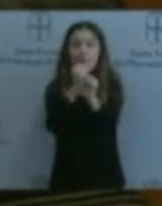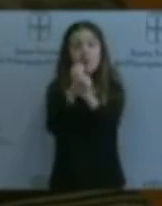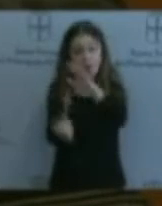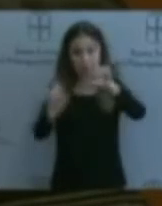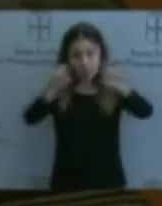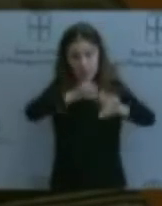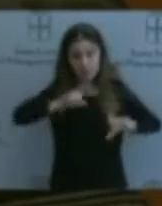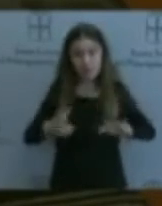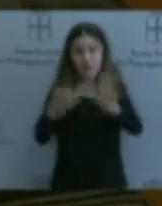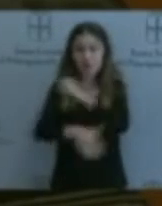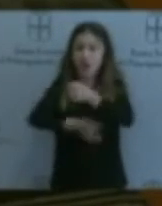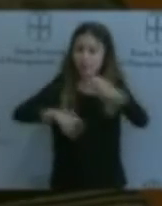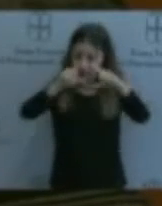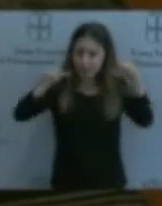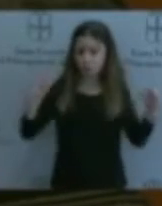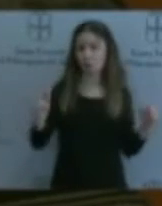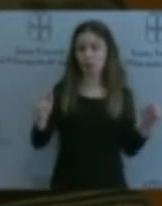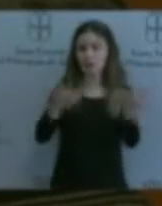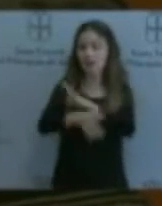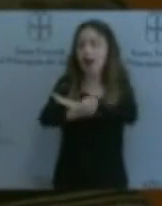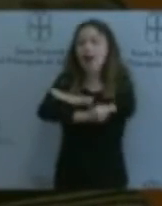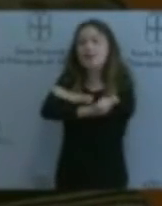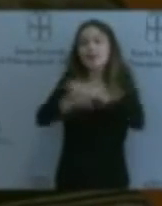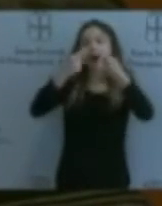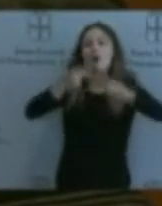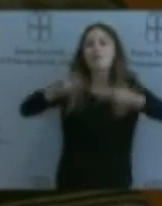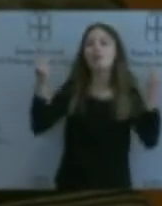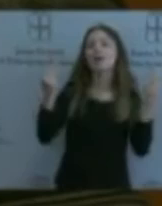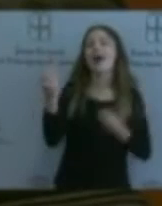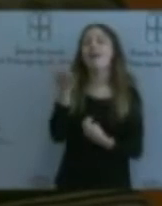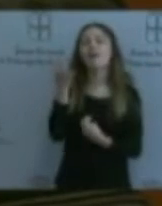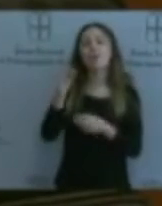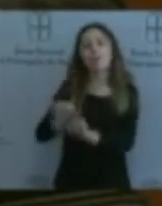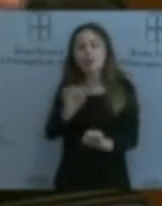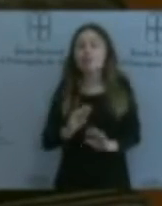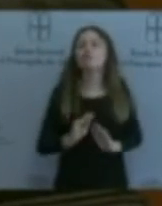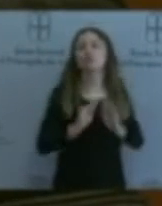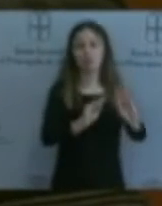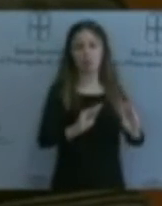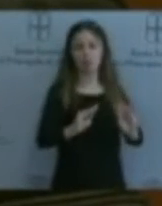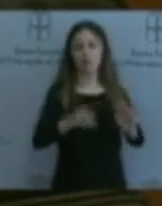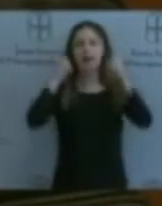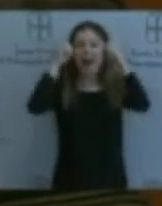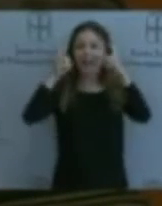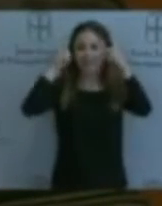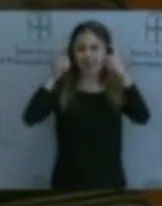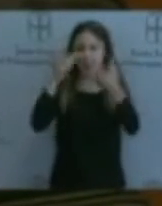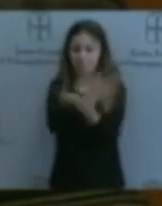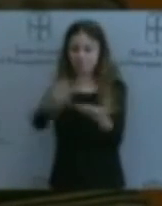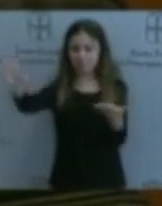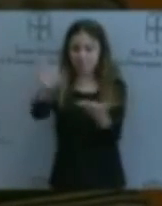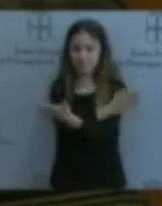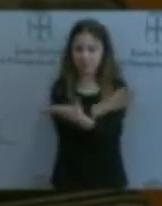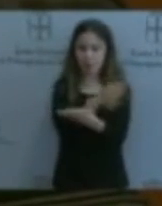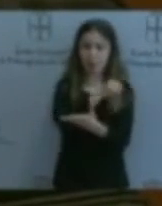la estrategia pública debe de ser de su protección. Con lo cual, intentar hacer una separación entre lo que es público y privado, teniendo en cuenta que hay